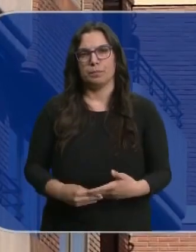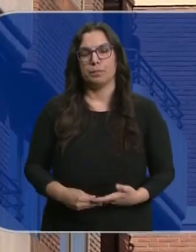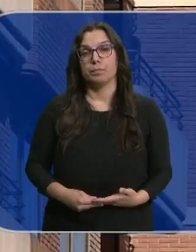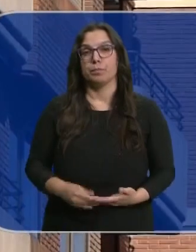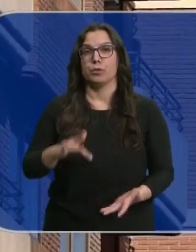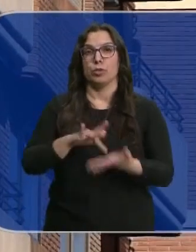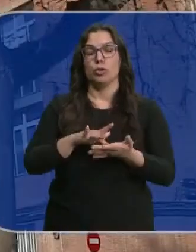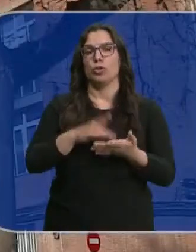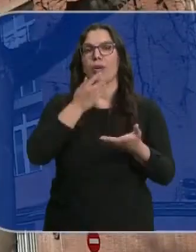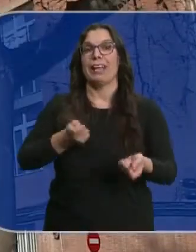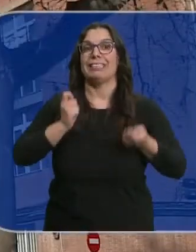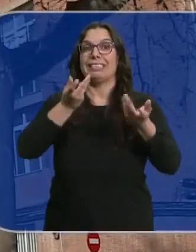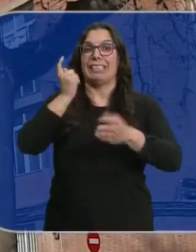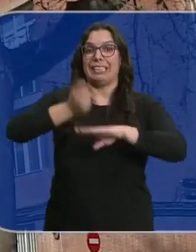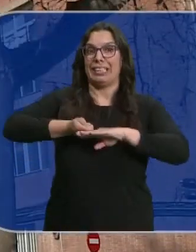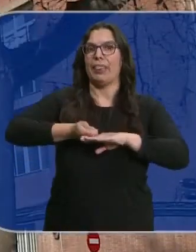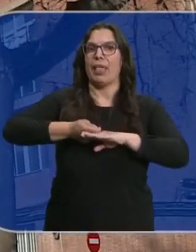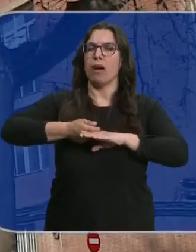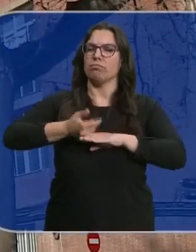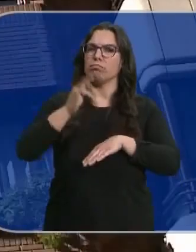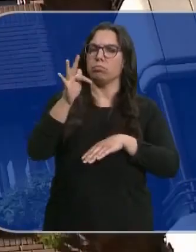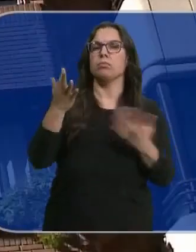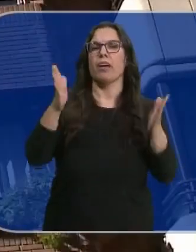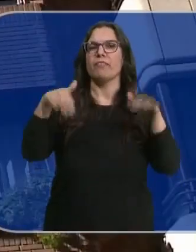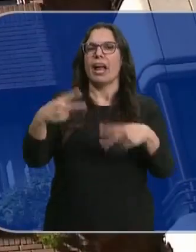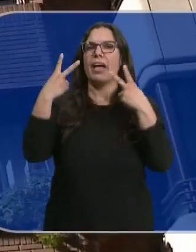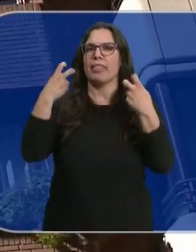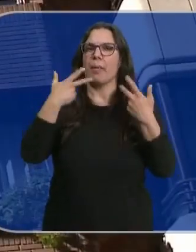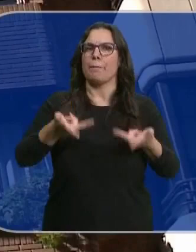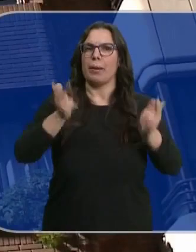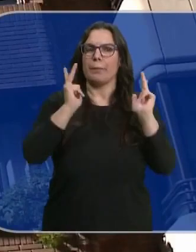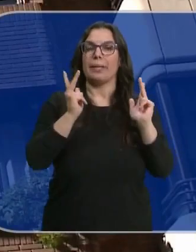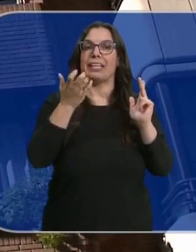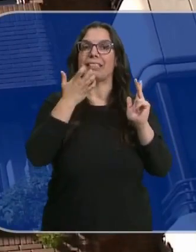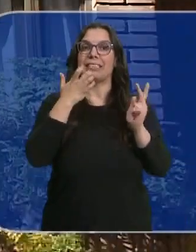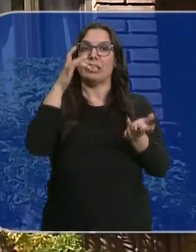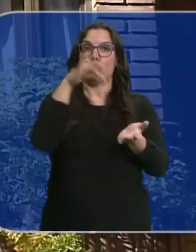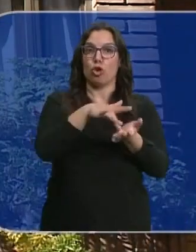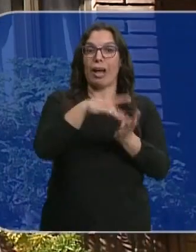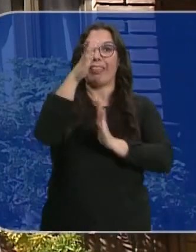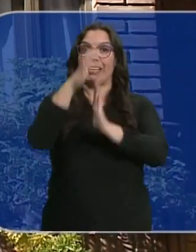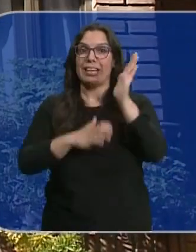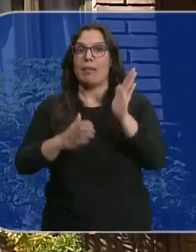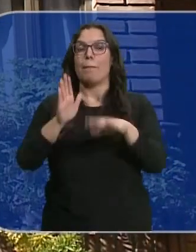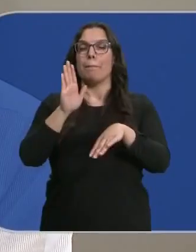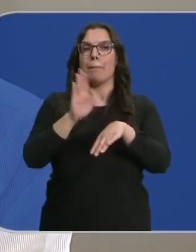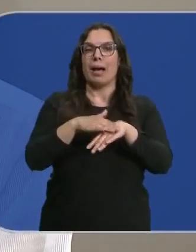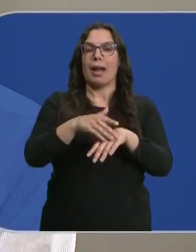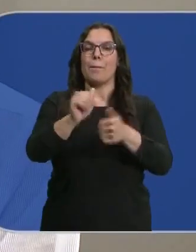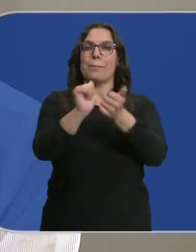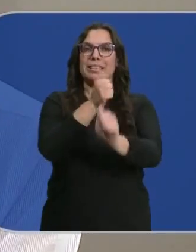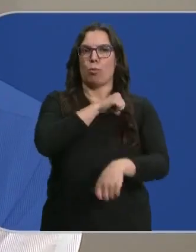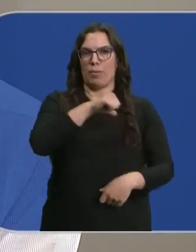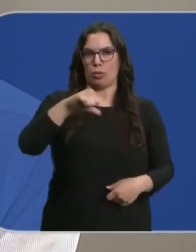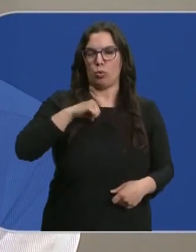Ante la avalancha de sentencias favorables, Hacienda permite desde ahora desgrabar la vivienda con préstamos entre particulares. Es una forma automática